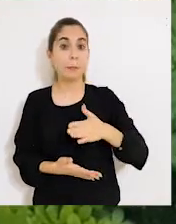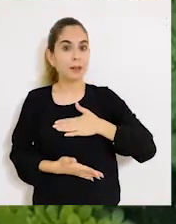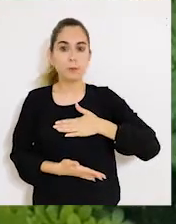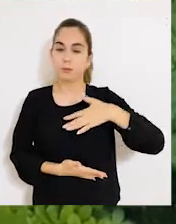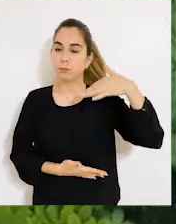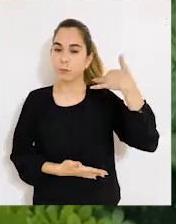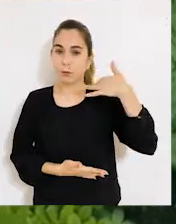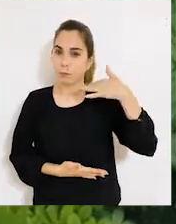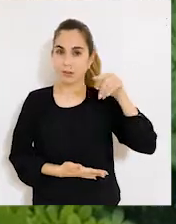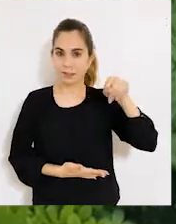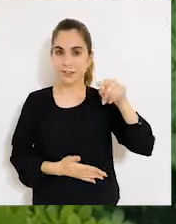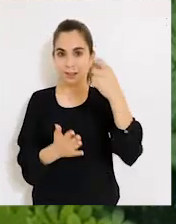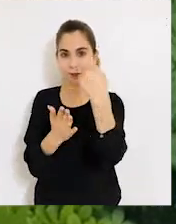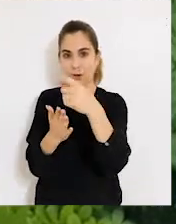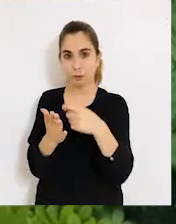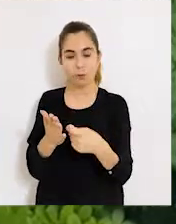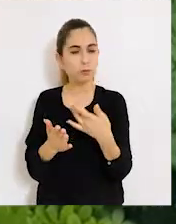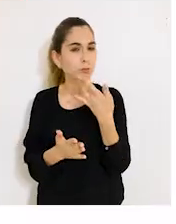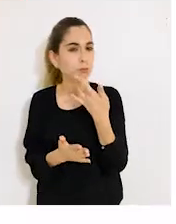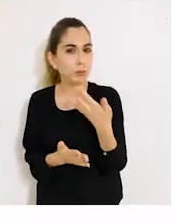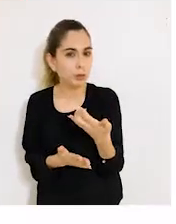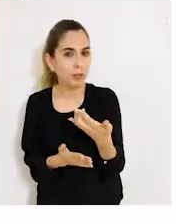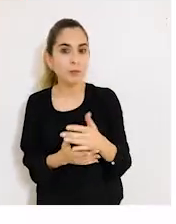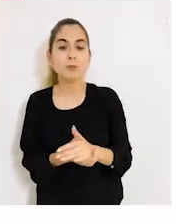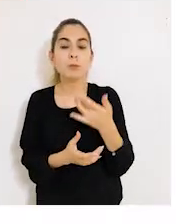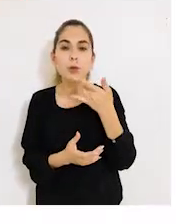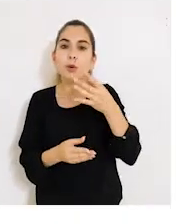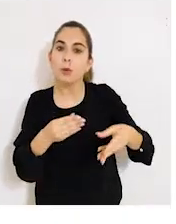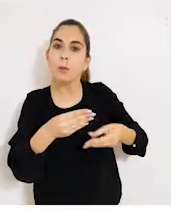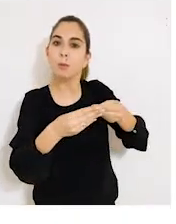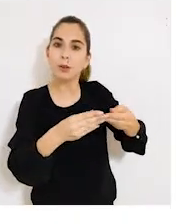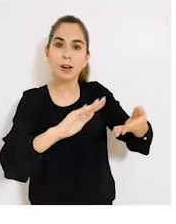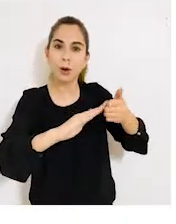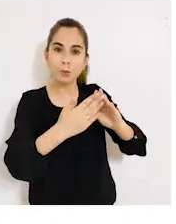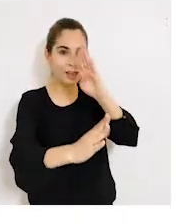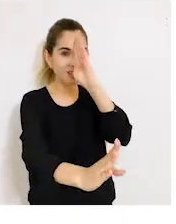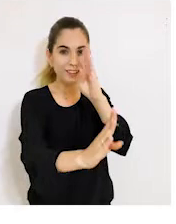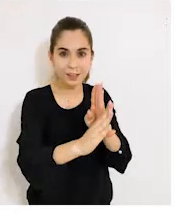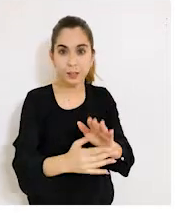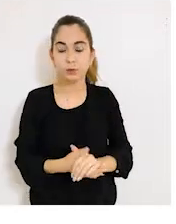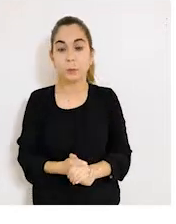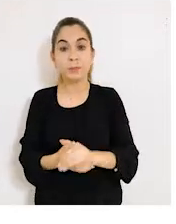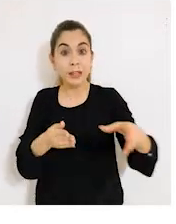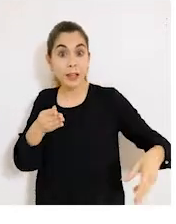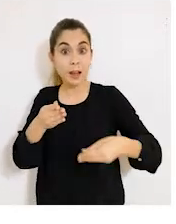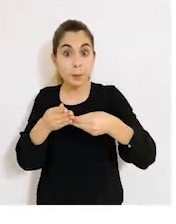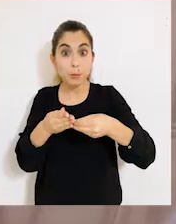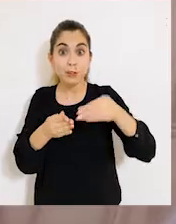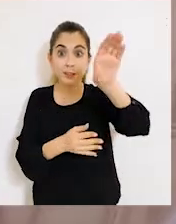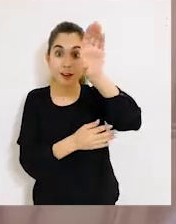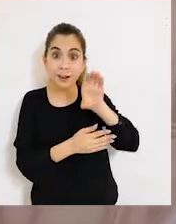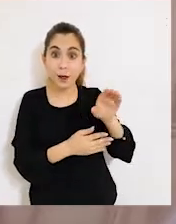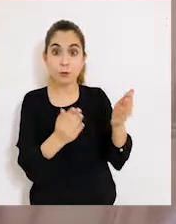fundamental ese tipo de evaluaciones por el hecho de que uno aporta a la comunidad directamente. La contribución que hace el